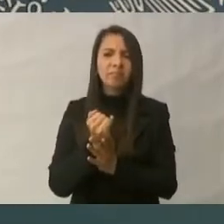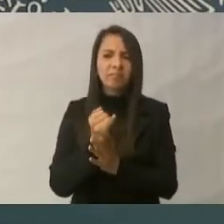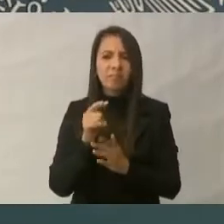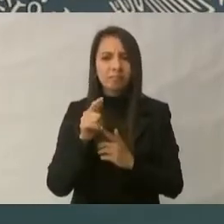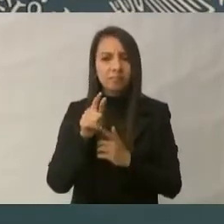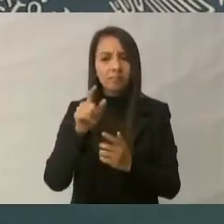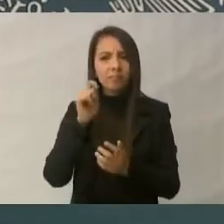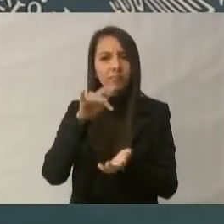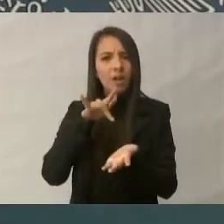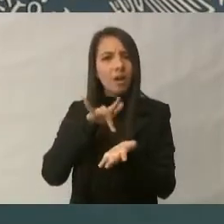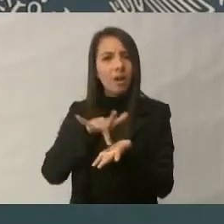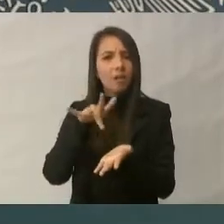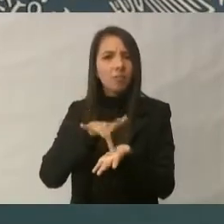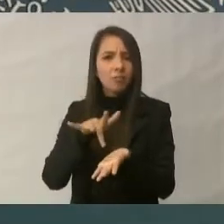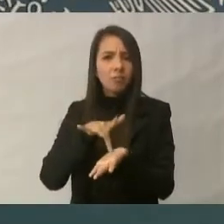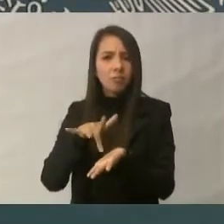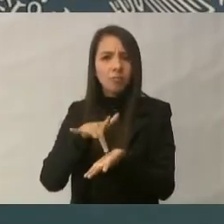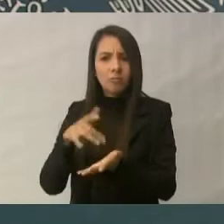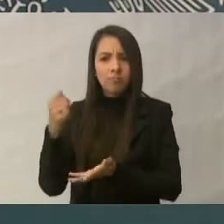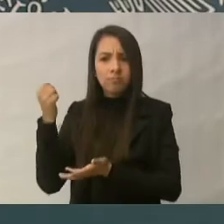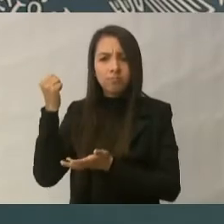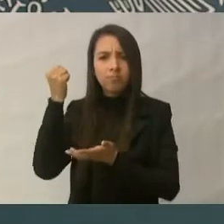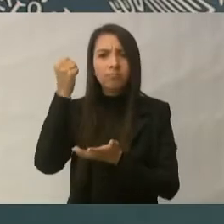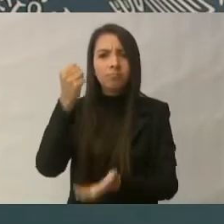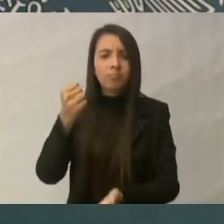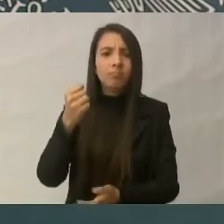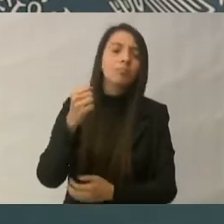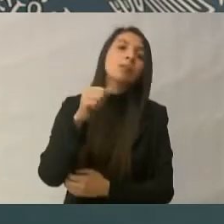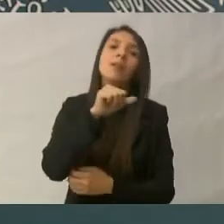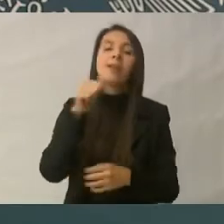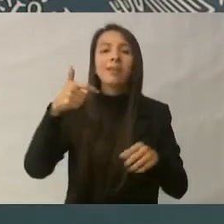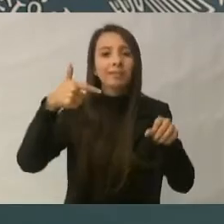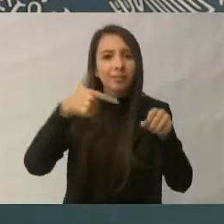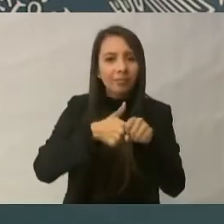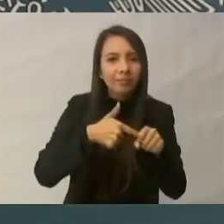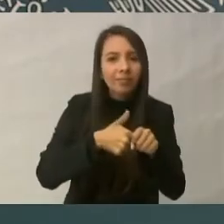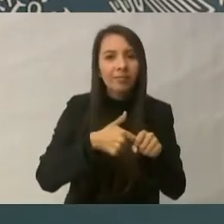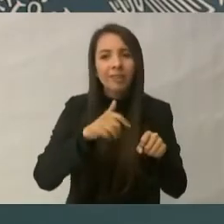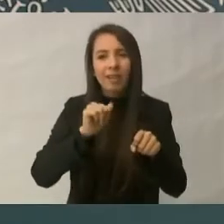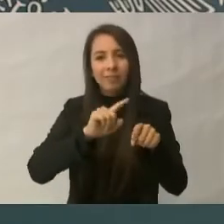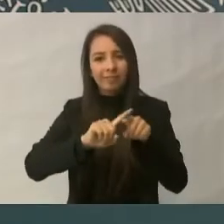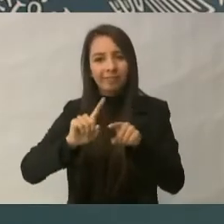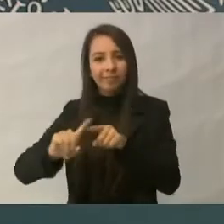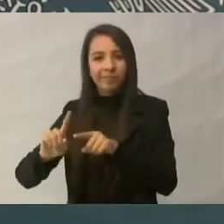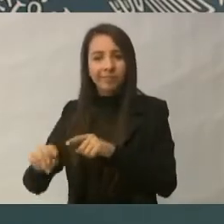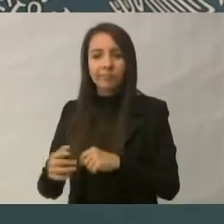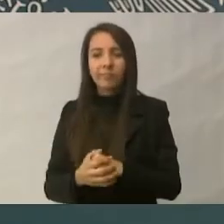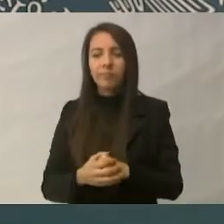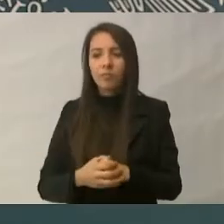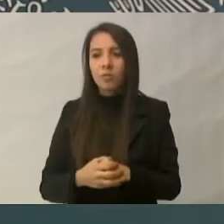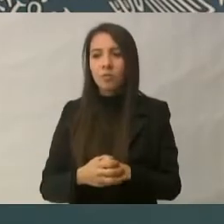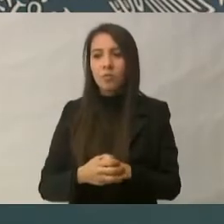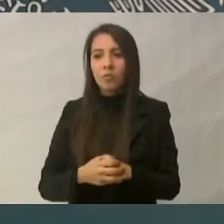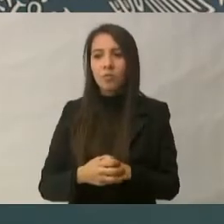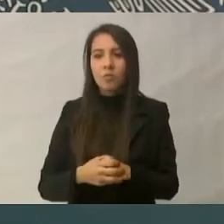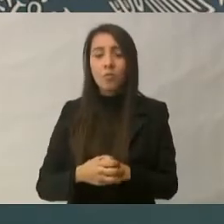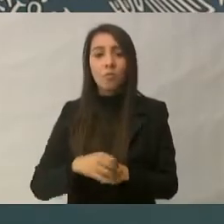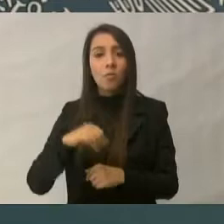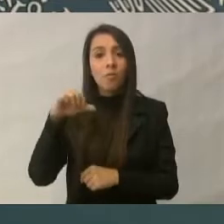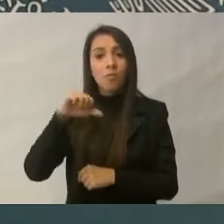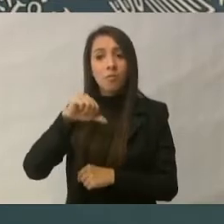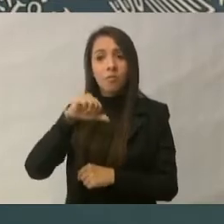un subsidio a los energéticos, en particular a la gasolina. Ahora le preguntaba yo a Marina que si